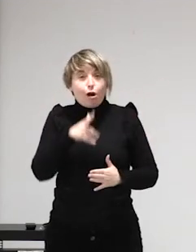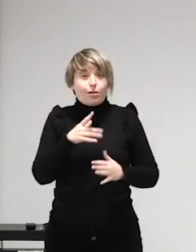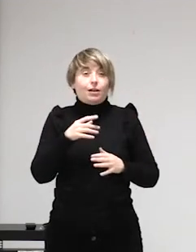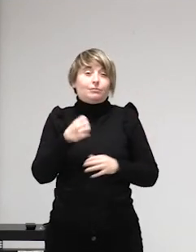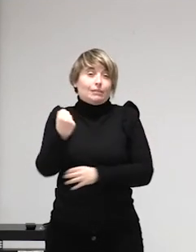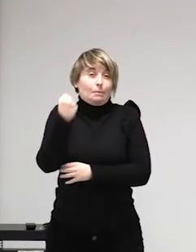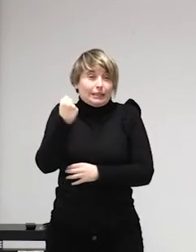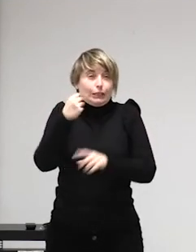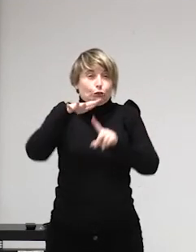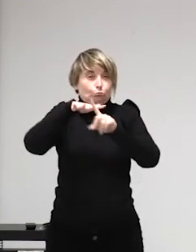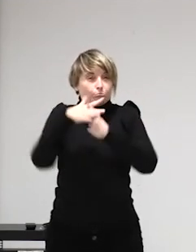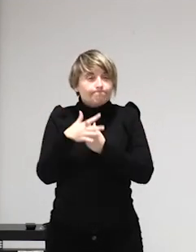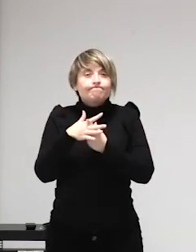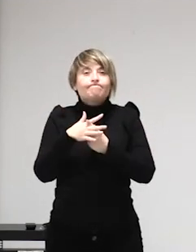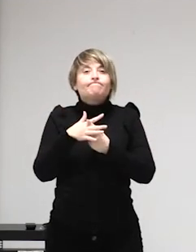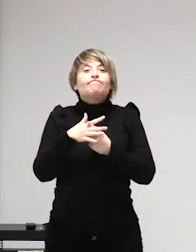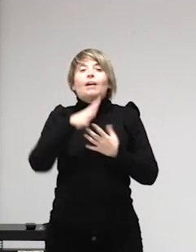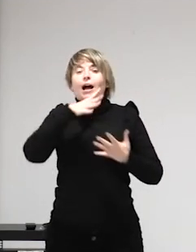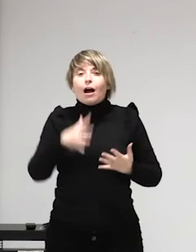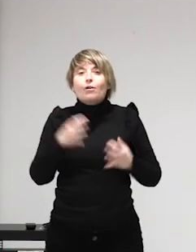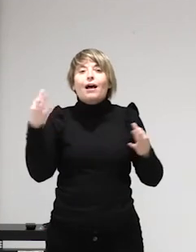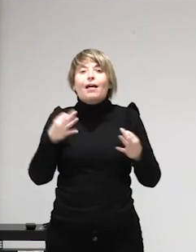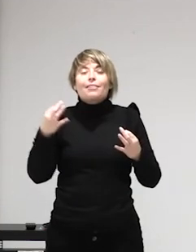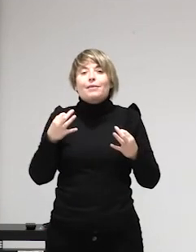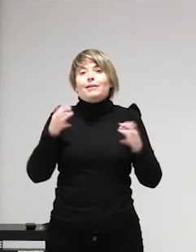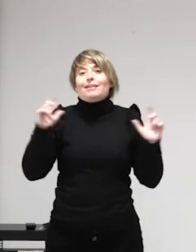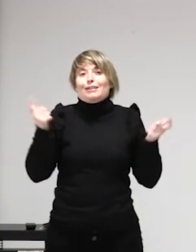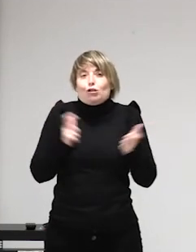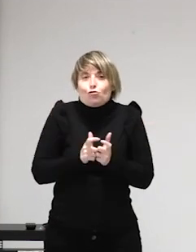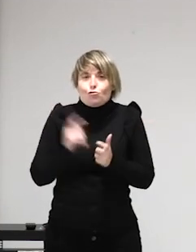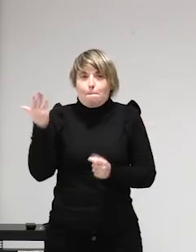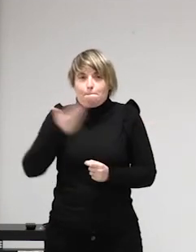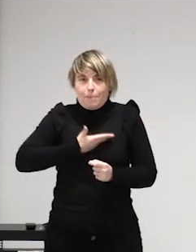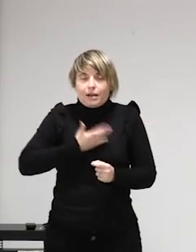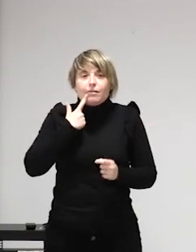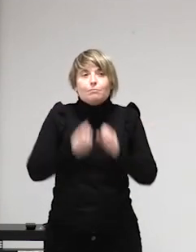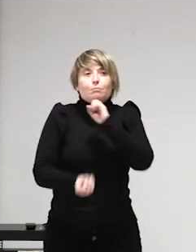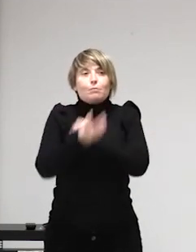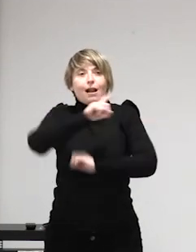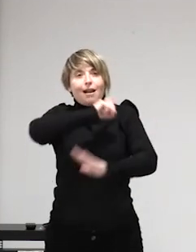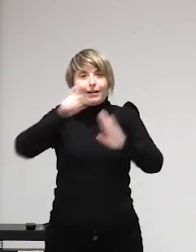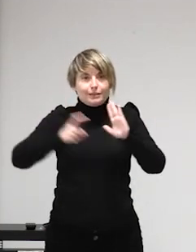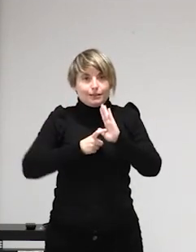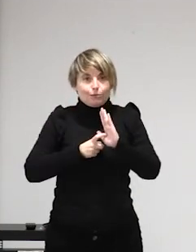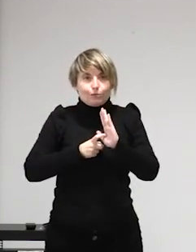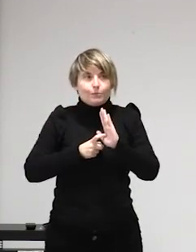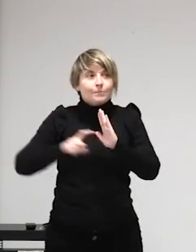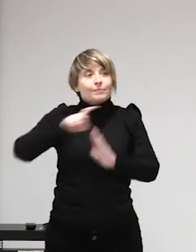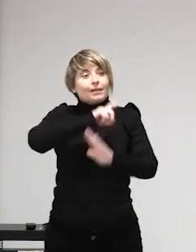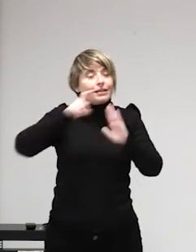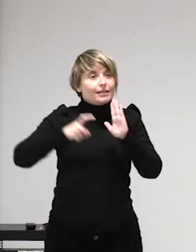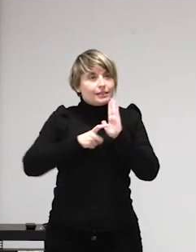socializados de verdad creemos que existe la libre elección en especial en mujeres o migrantes con pocos recursos